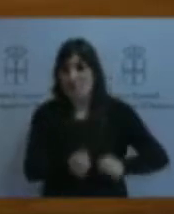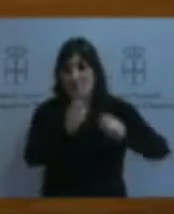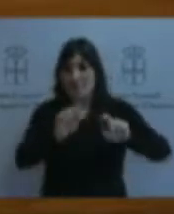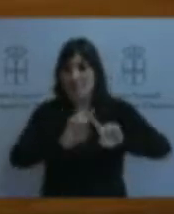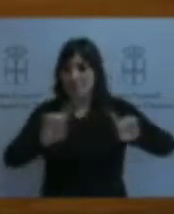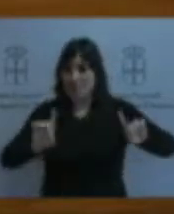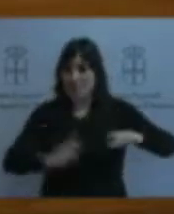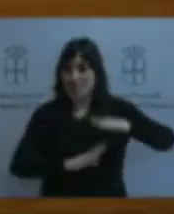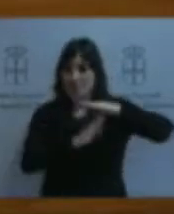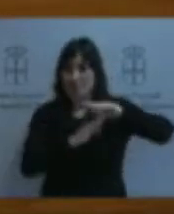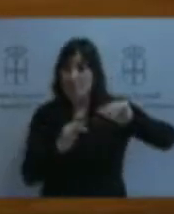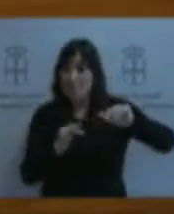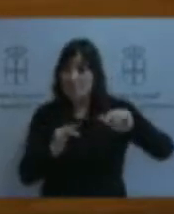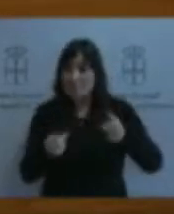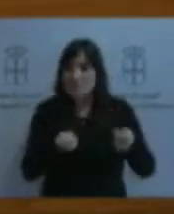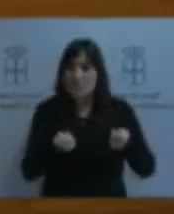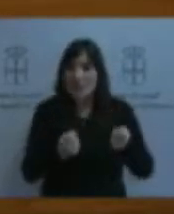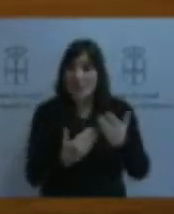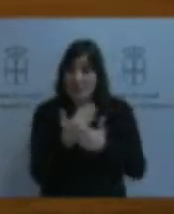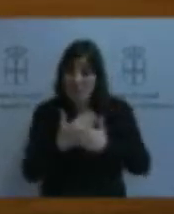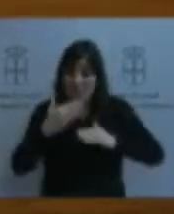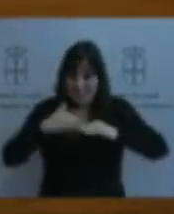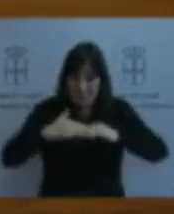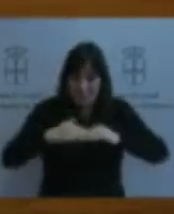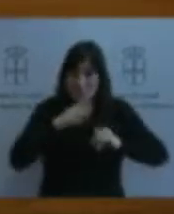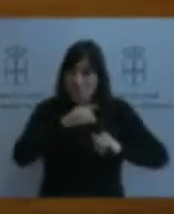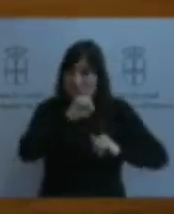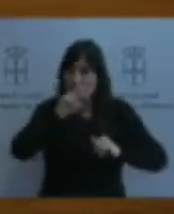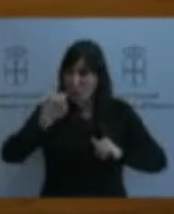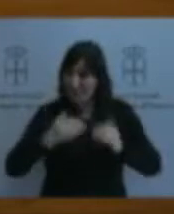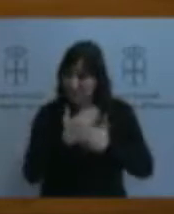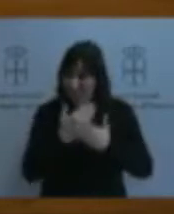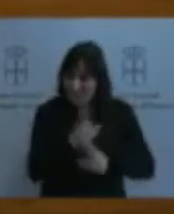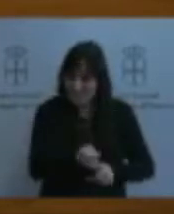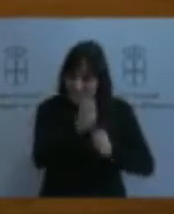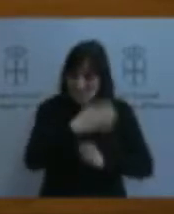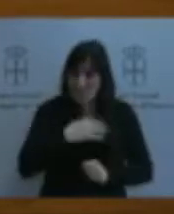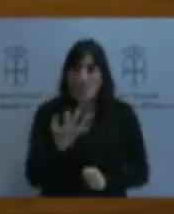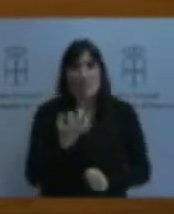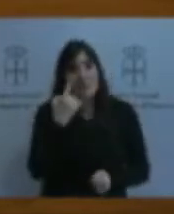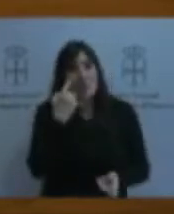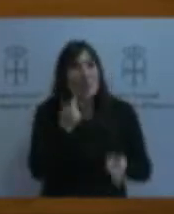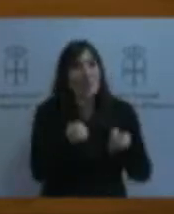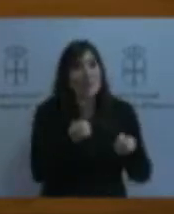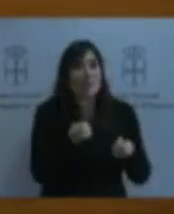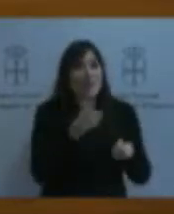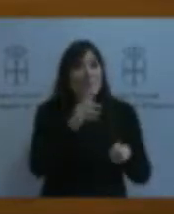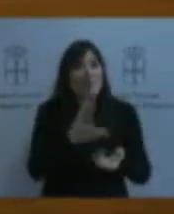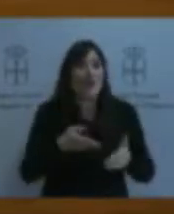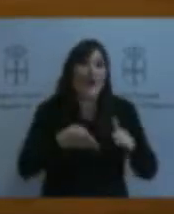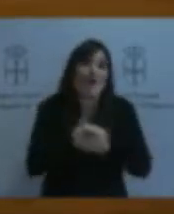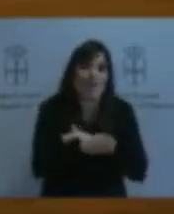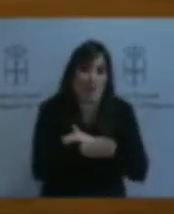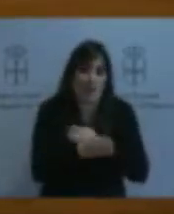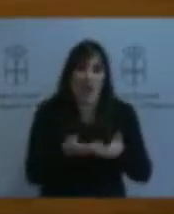están establecidos ahora mismo en 120 días, se revisen para acceder a las ayudas de paradas biológicas, ya que cuando las cuotas